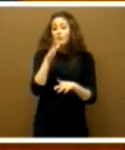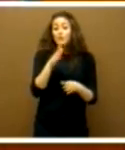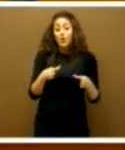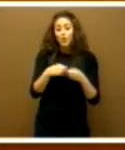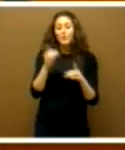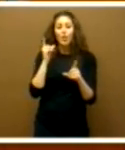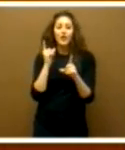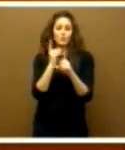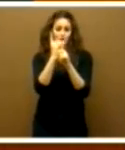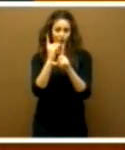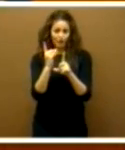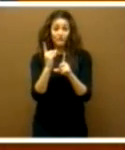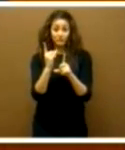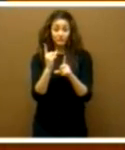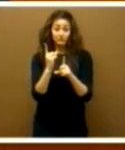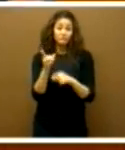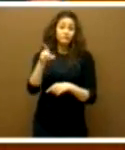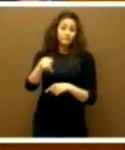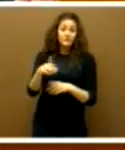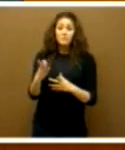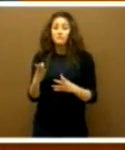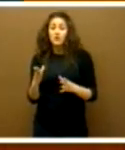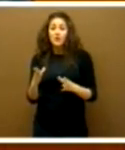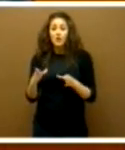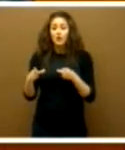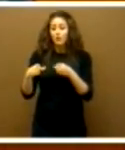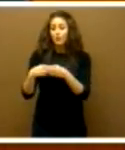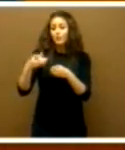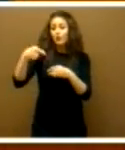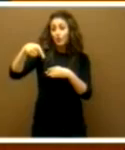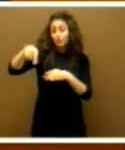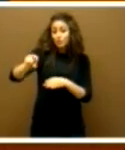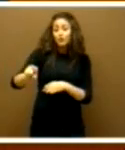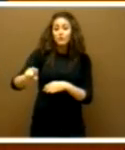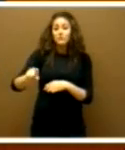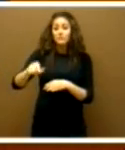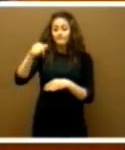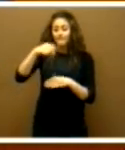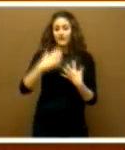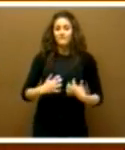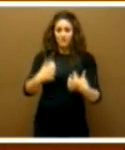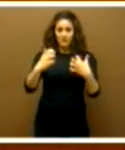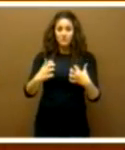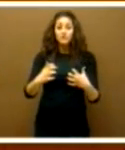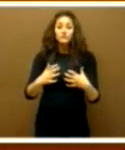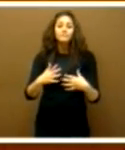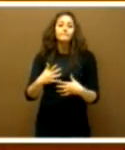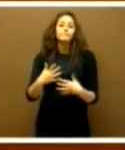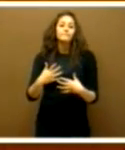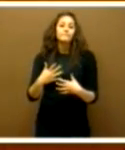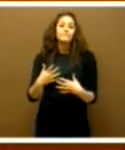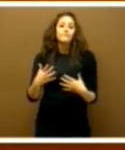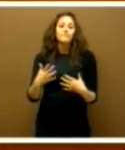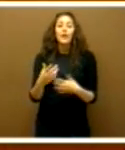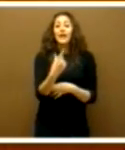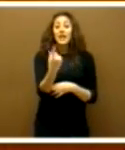de la oposición, incluso también el mismo grupo al que usted pertenece en este Parlamento, pues, necesita para